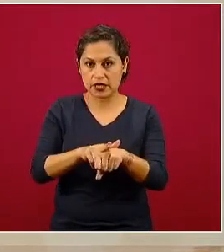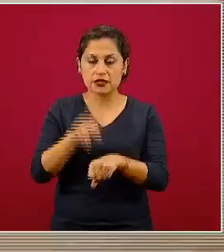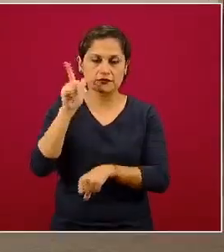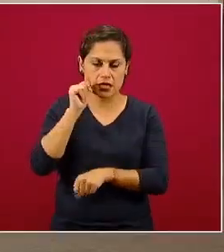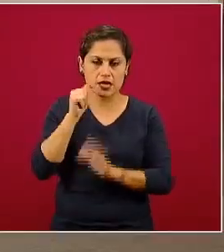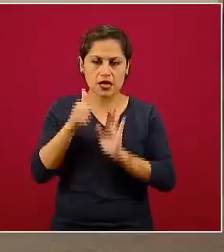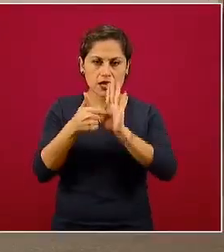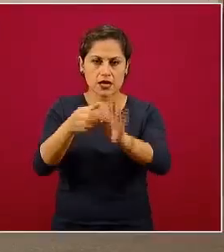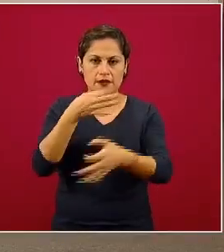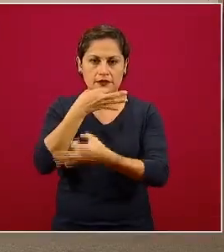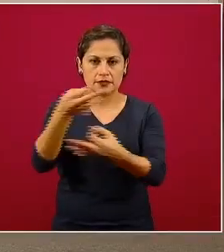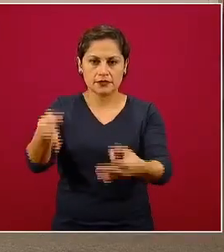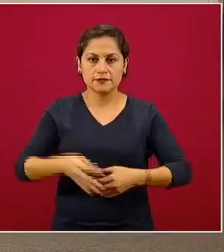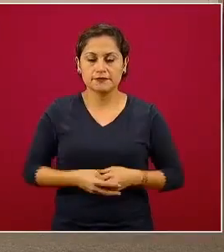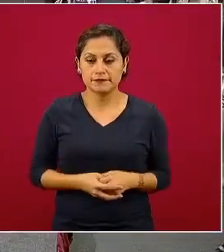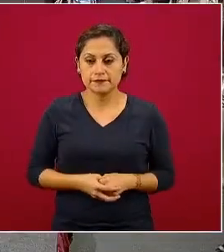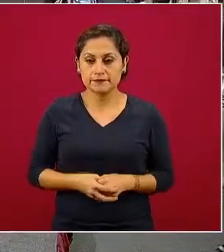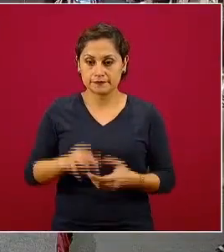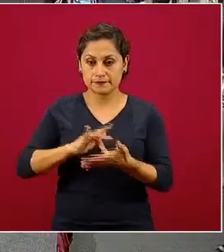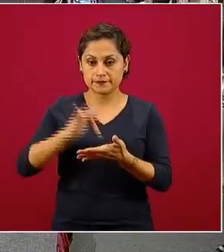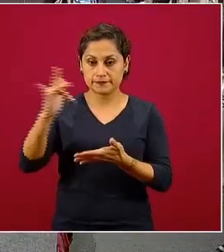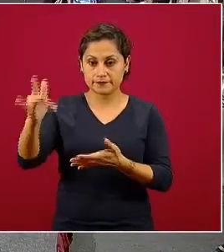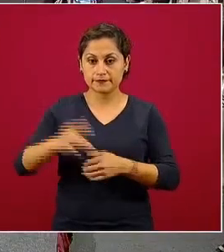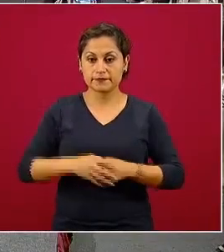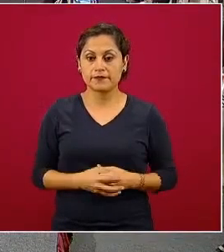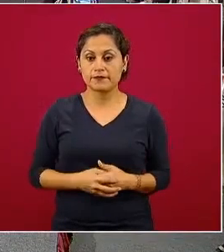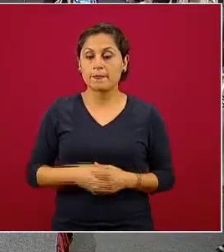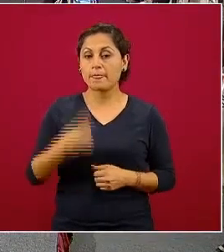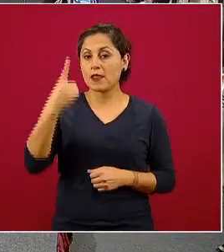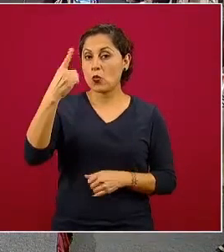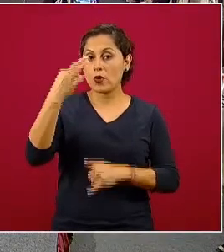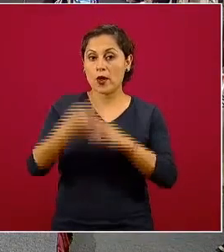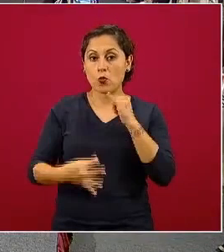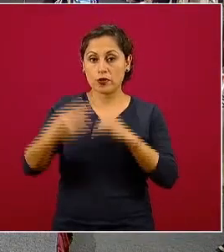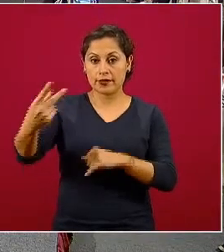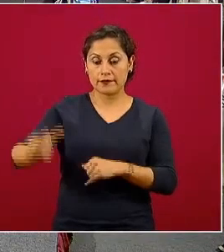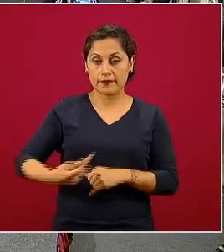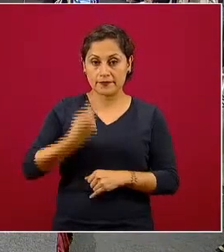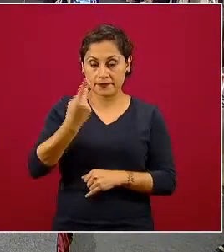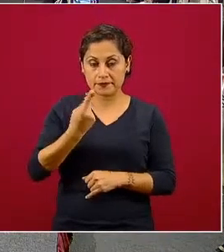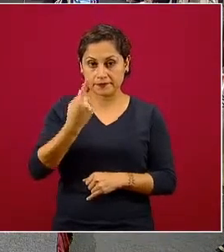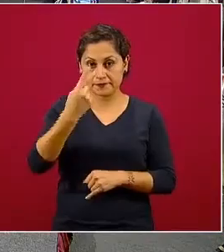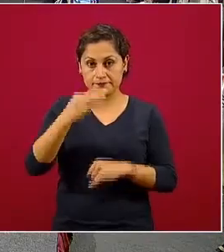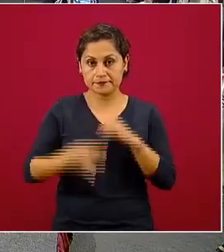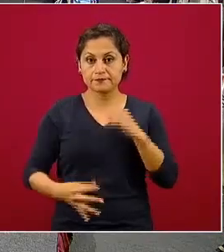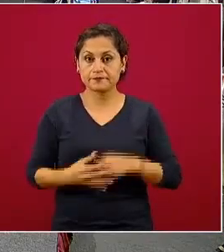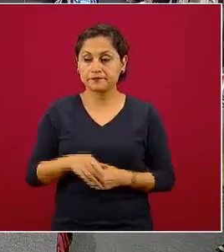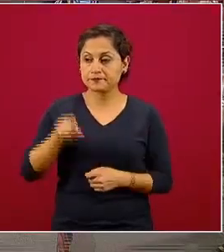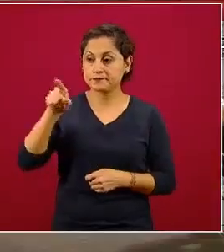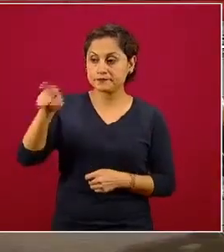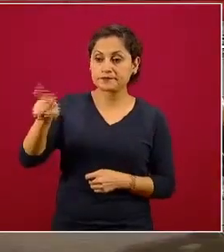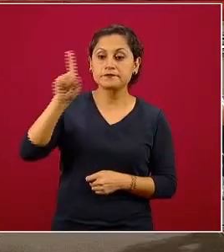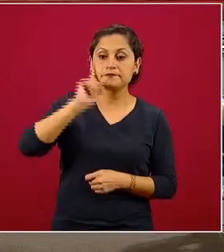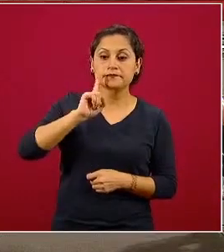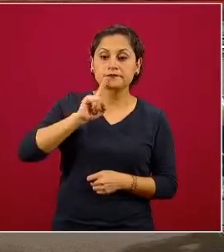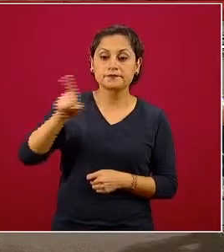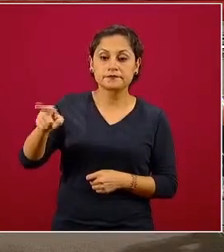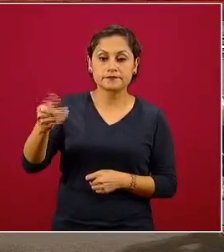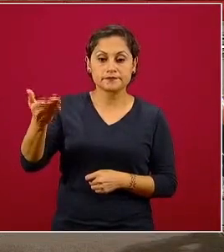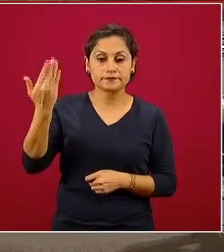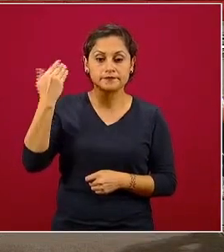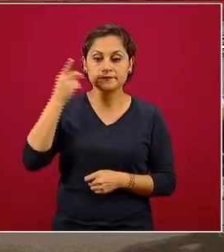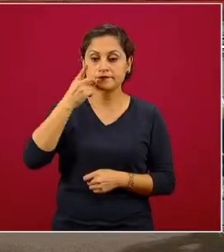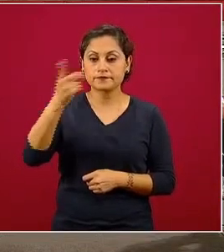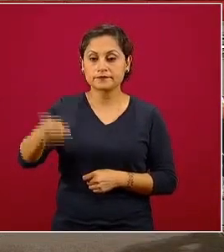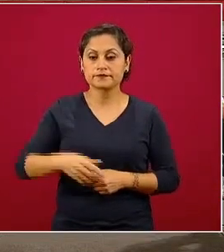traemos mañana. Gracias. Creo que nos da tiempo de una última pregunta. La compañera la habíamos dicho hace ratito que le tocaba.